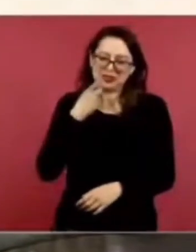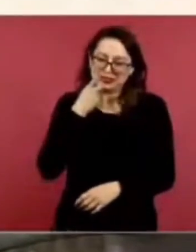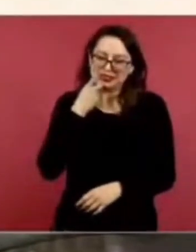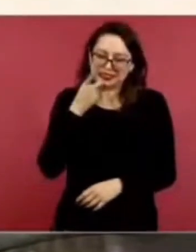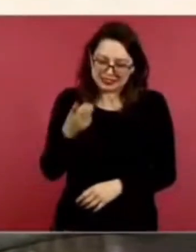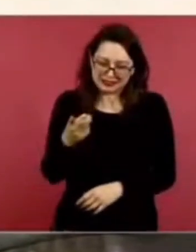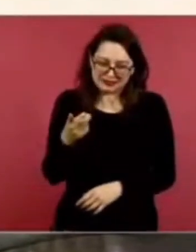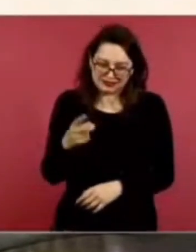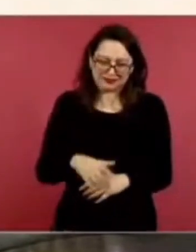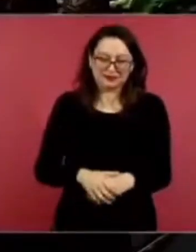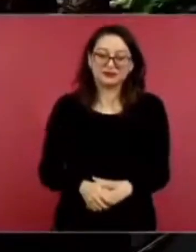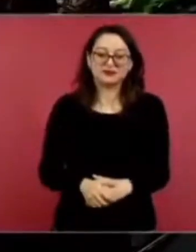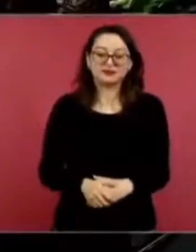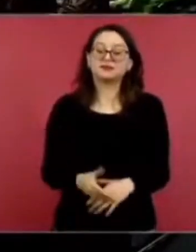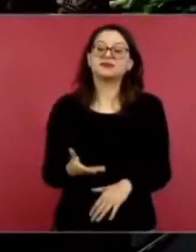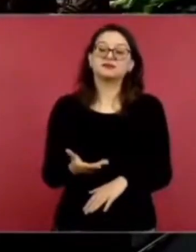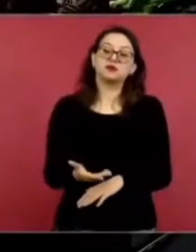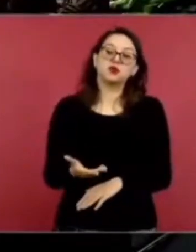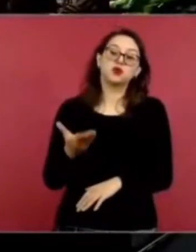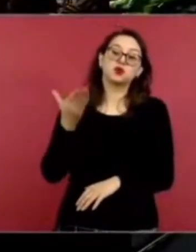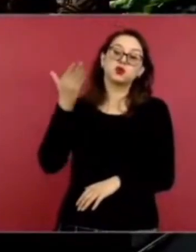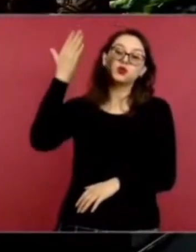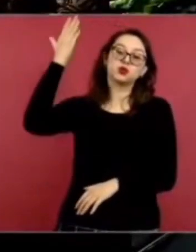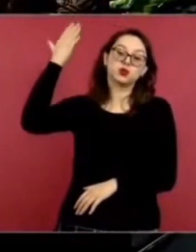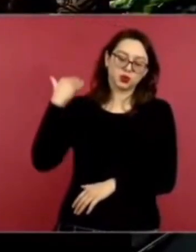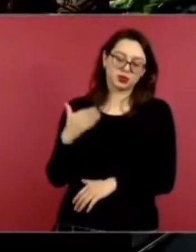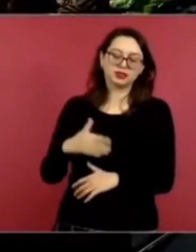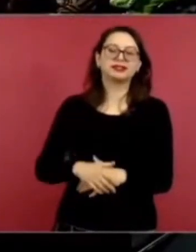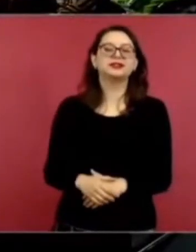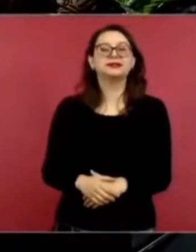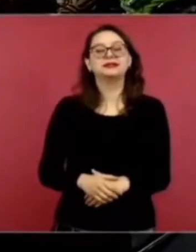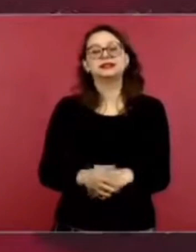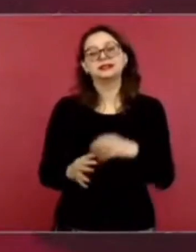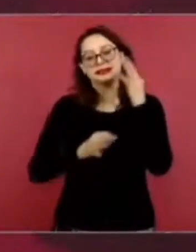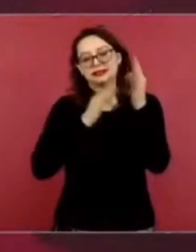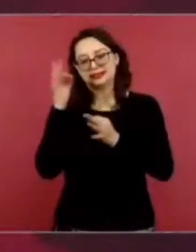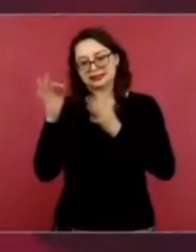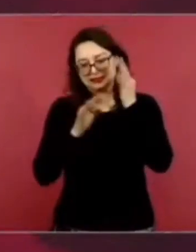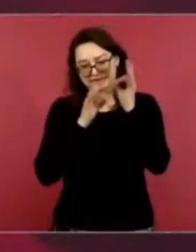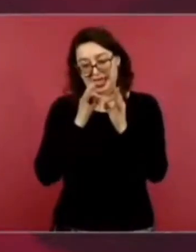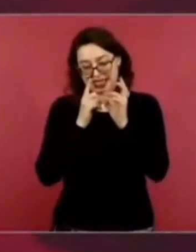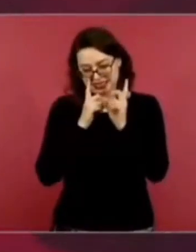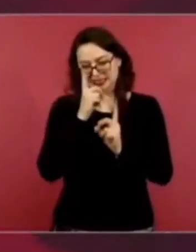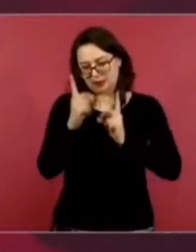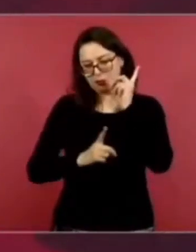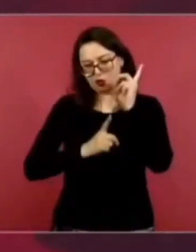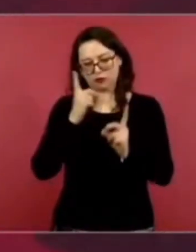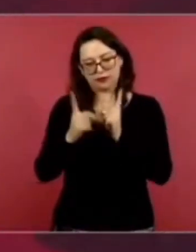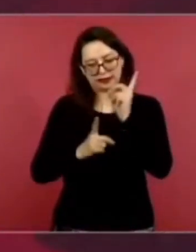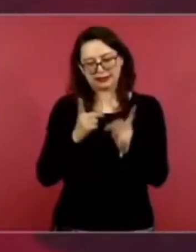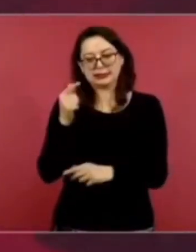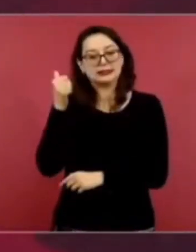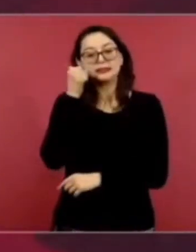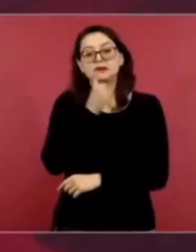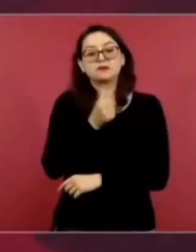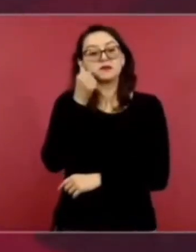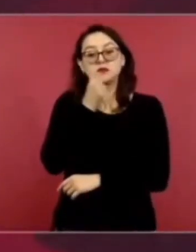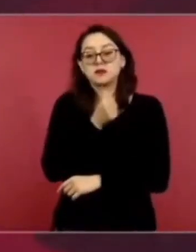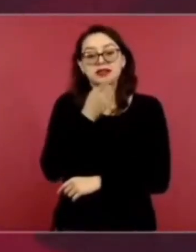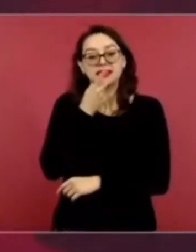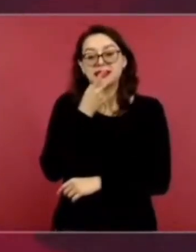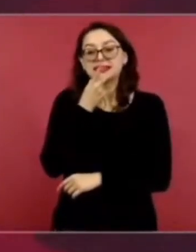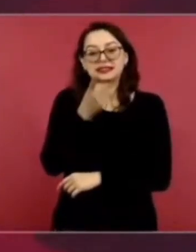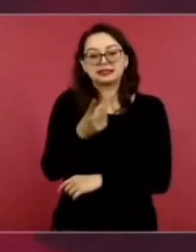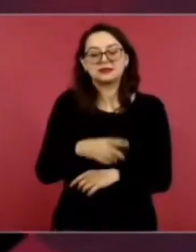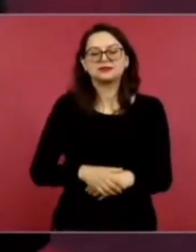de los noticieros de deporte, y ahora vamos, decían los noticieros en